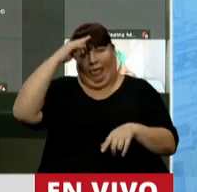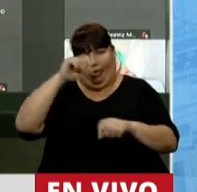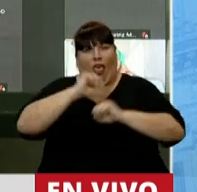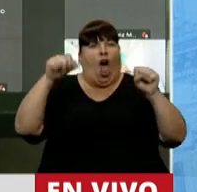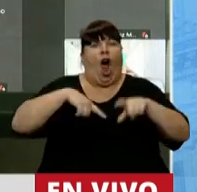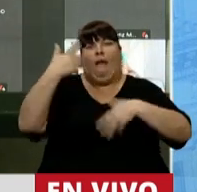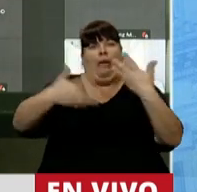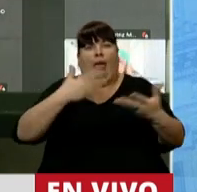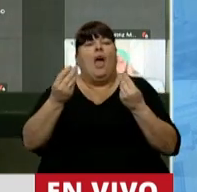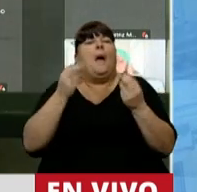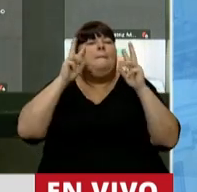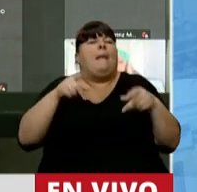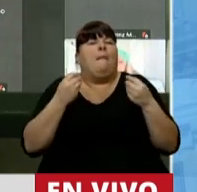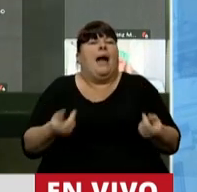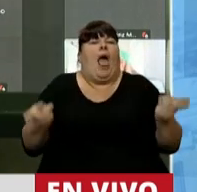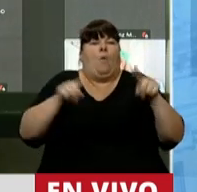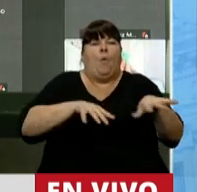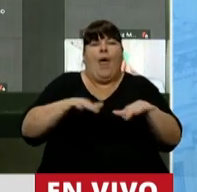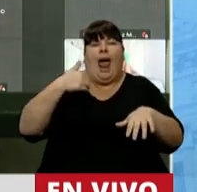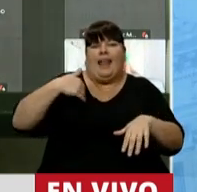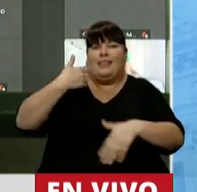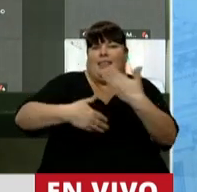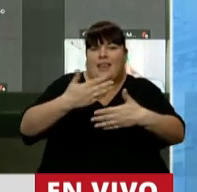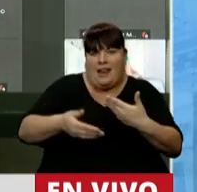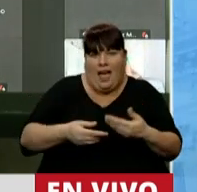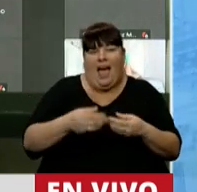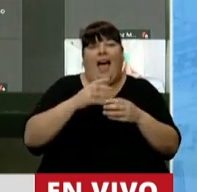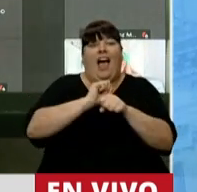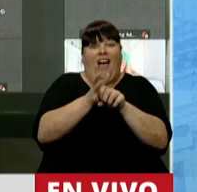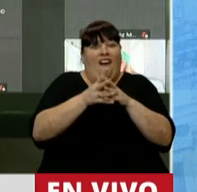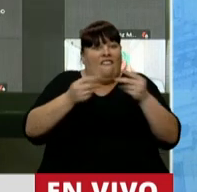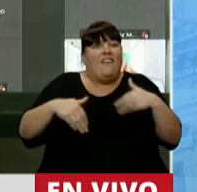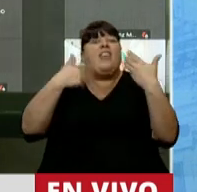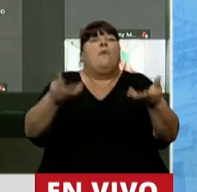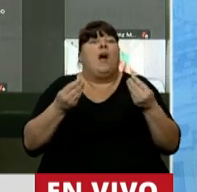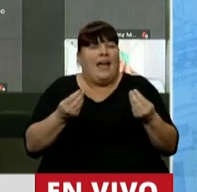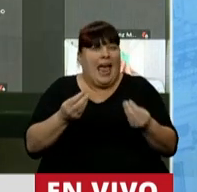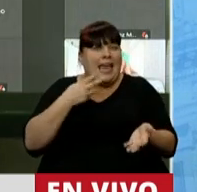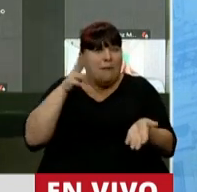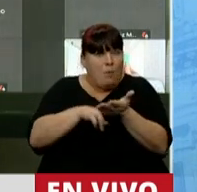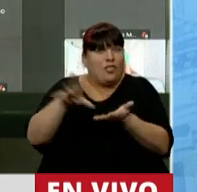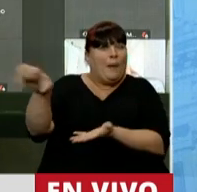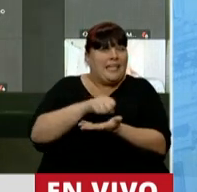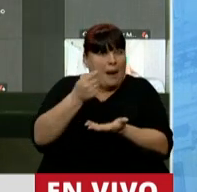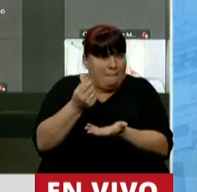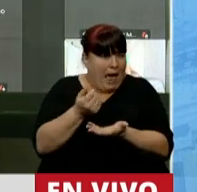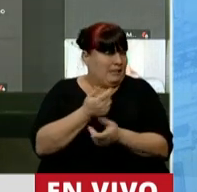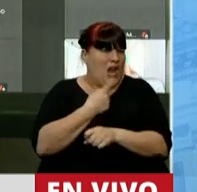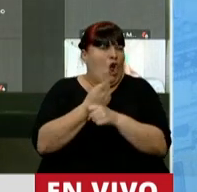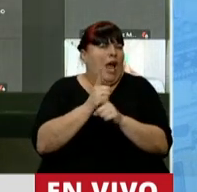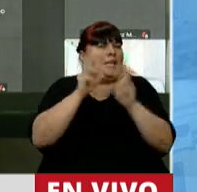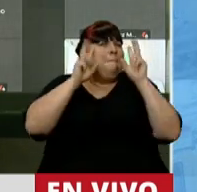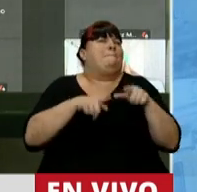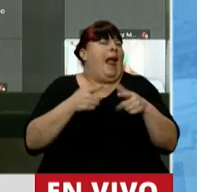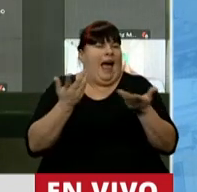señor presidente? ¿Cuál es el plan para reactivar el país después de la pandemia? Un impuesto confiscatorio no puede ser un